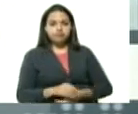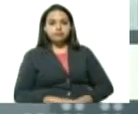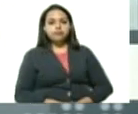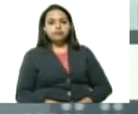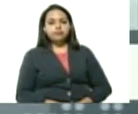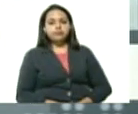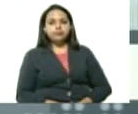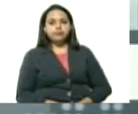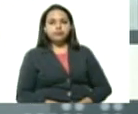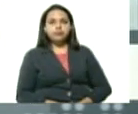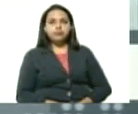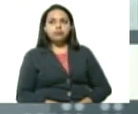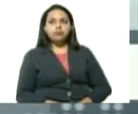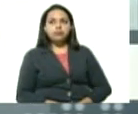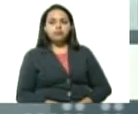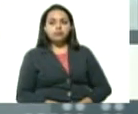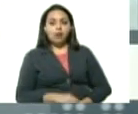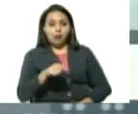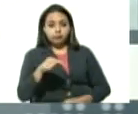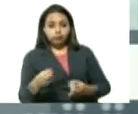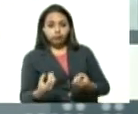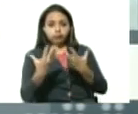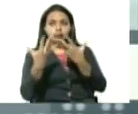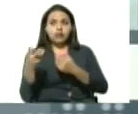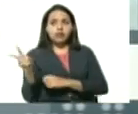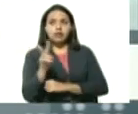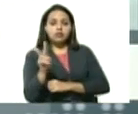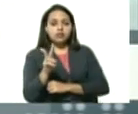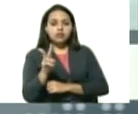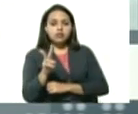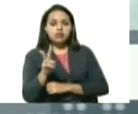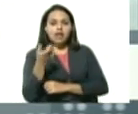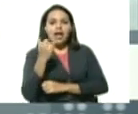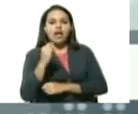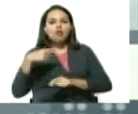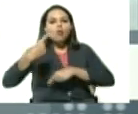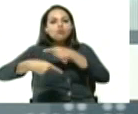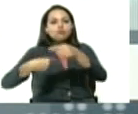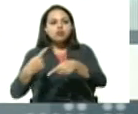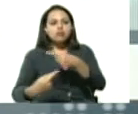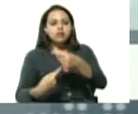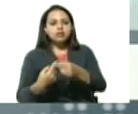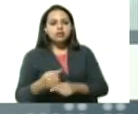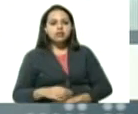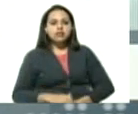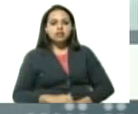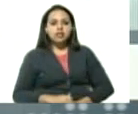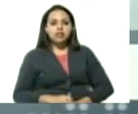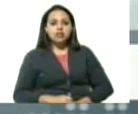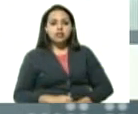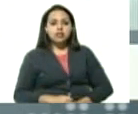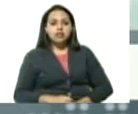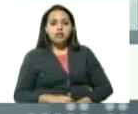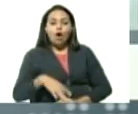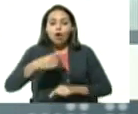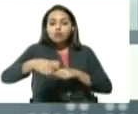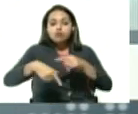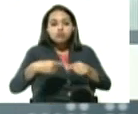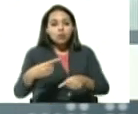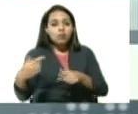este rebrote venezolano es el impacto directo el impacto